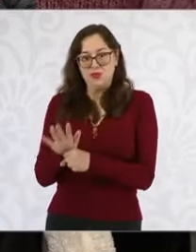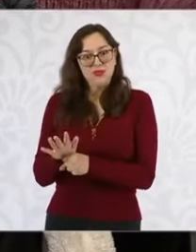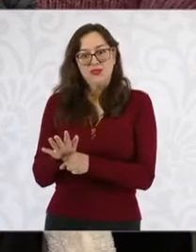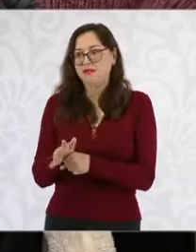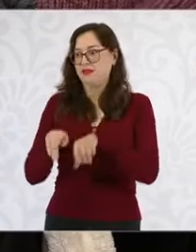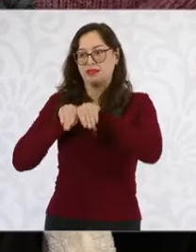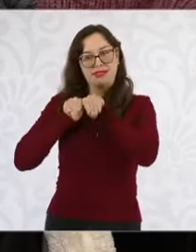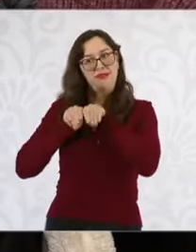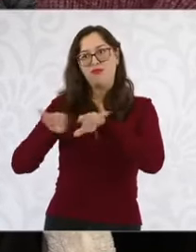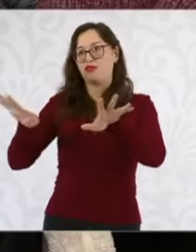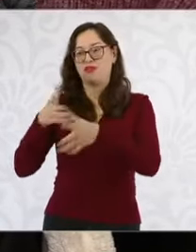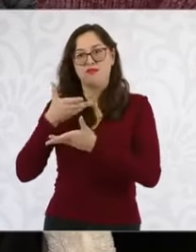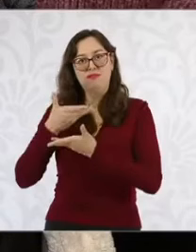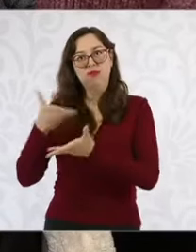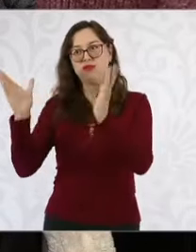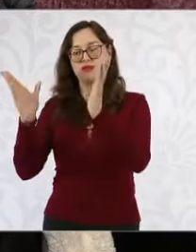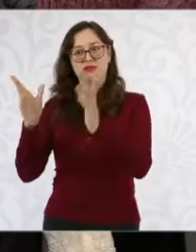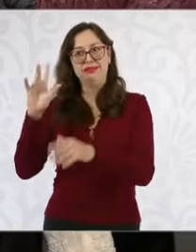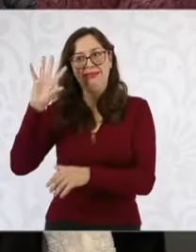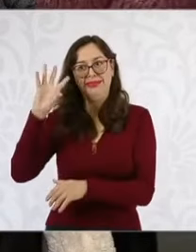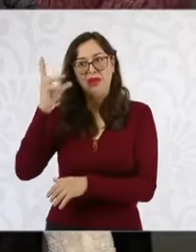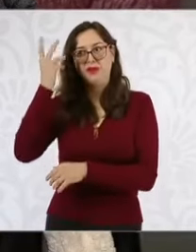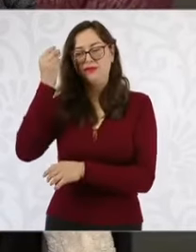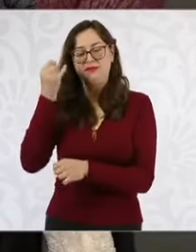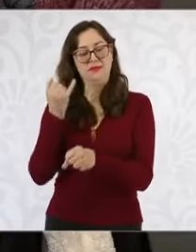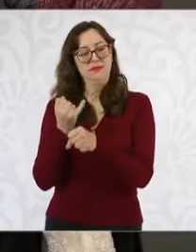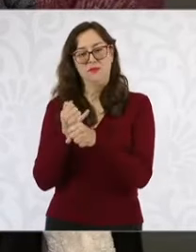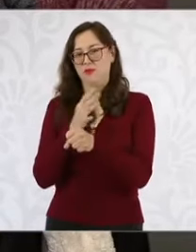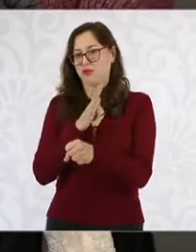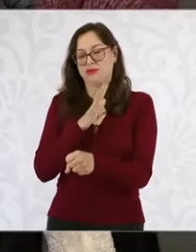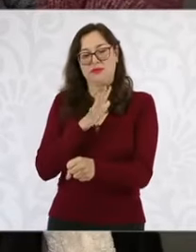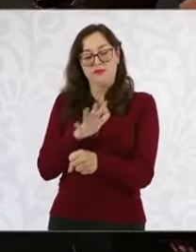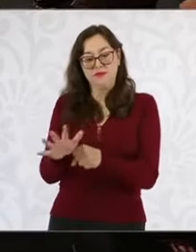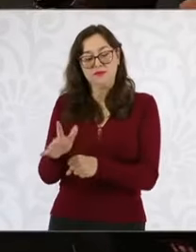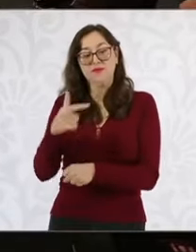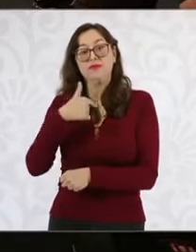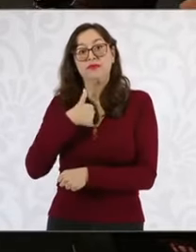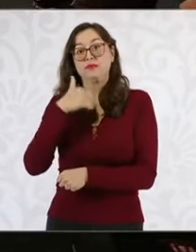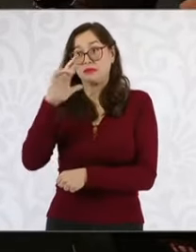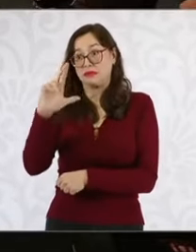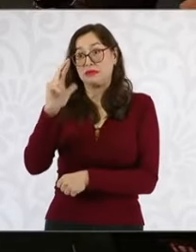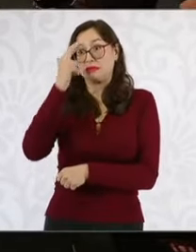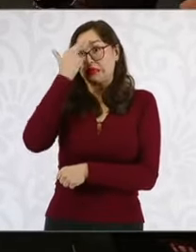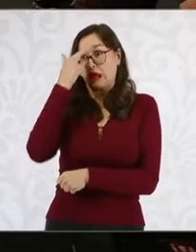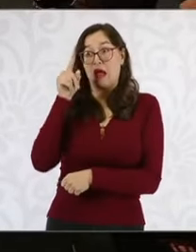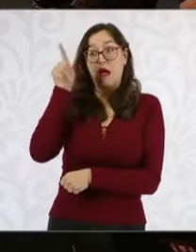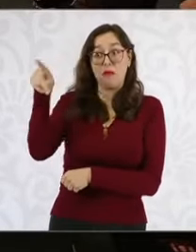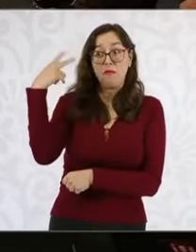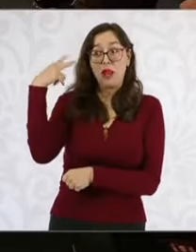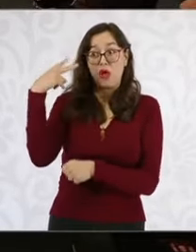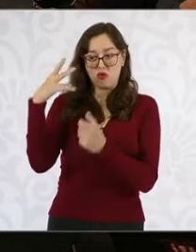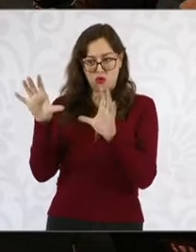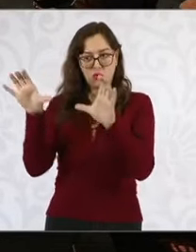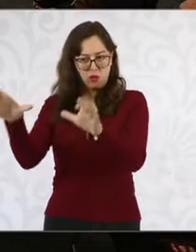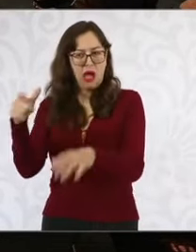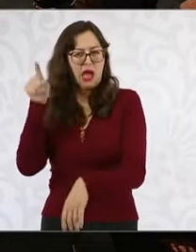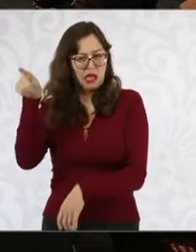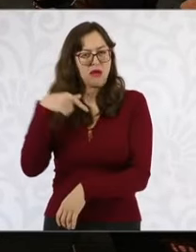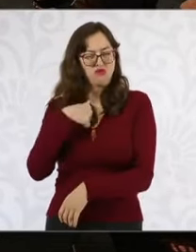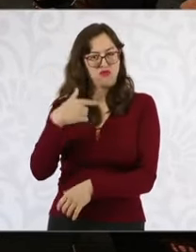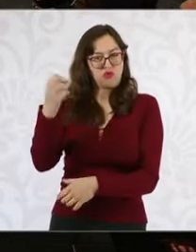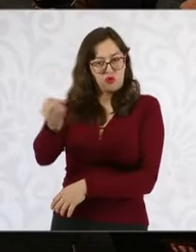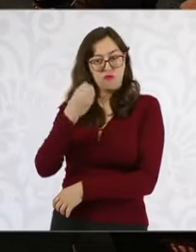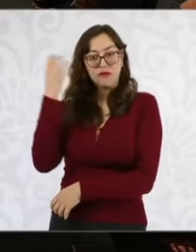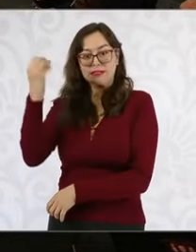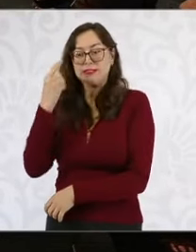las personas que lo necesitan. Recuerdo especialmente una comunidad de Veracruz a donde fui a dar unas conferencias y les